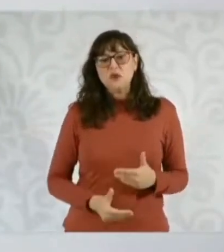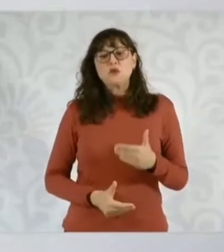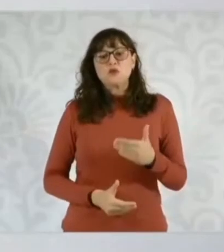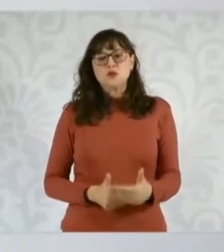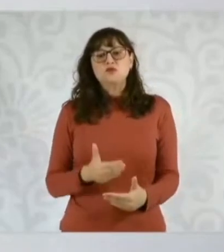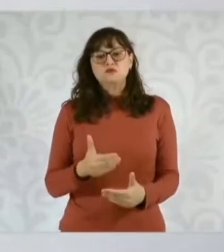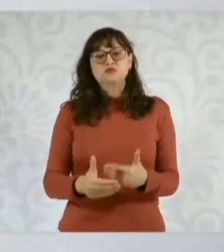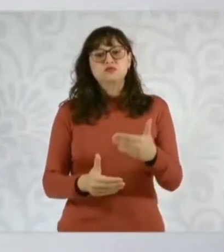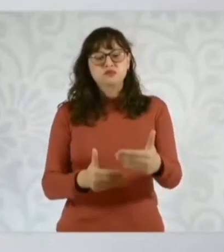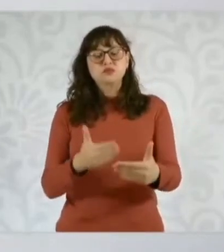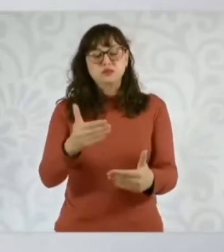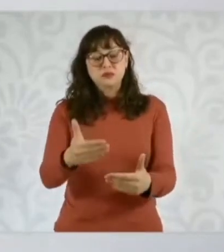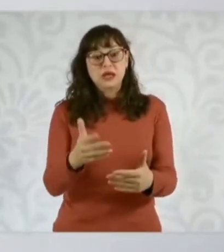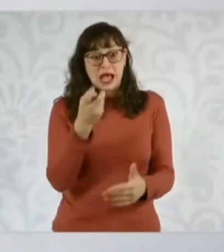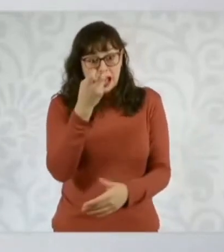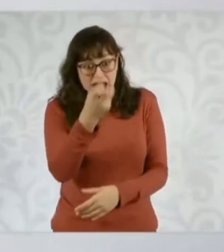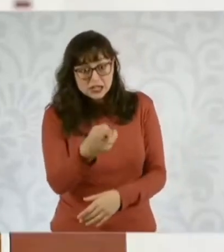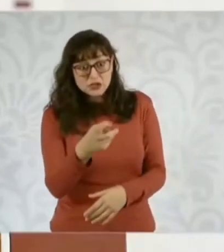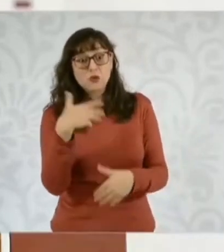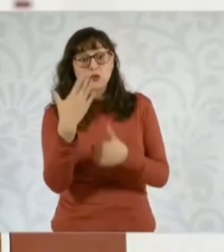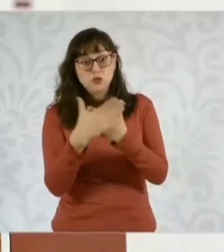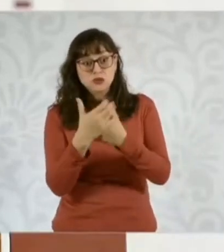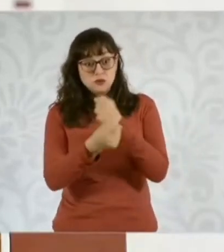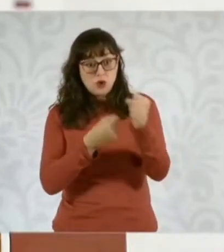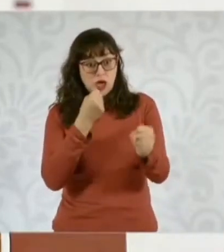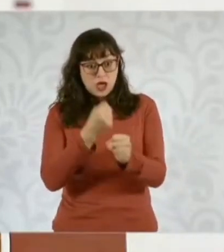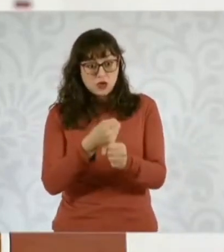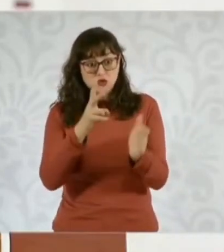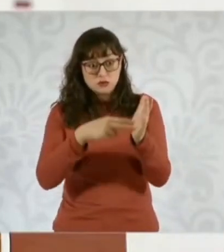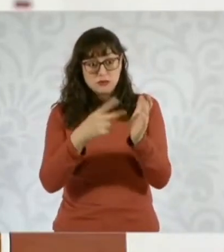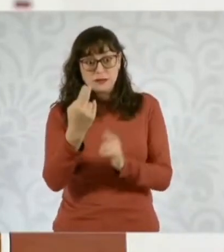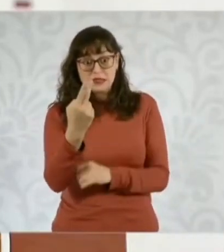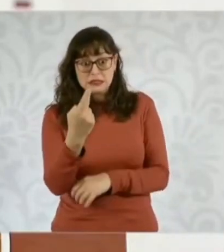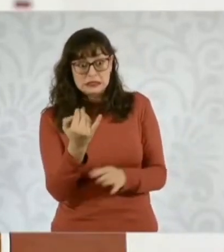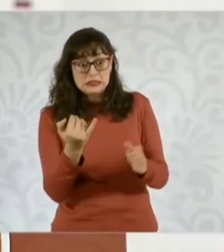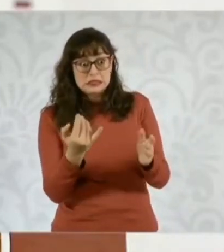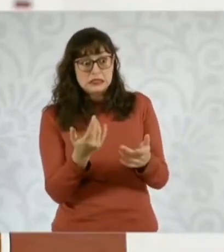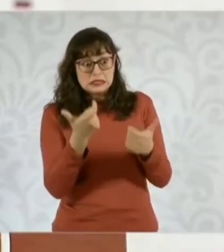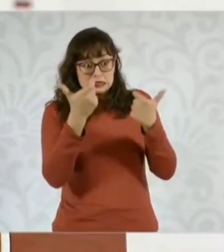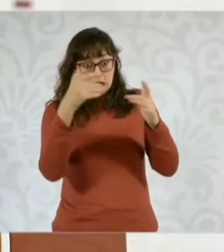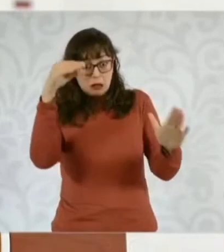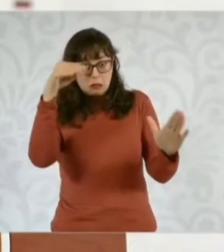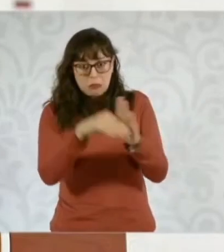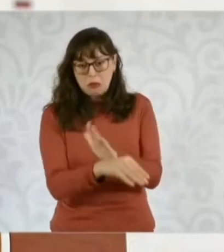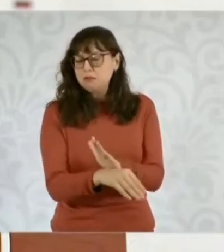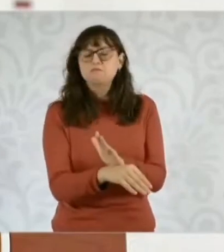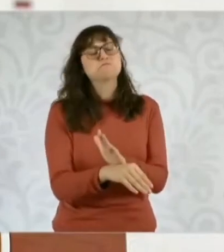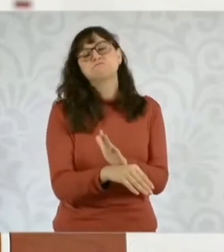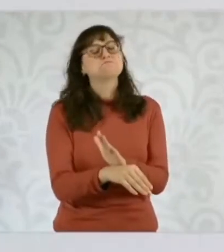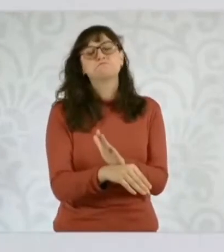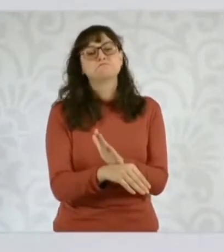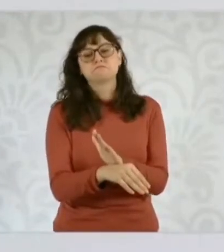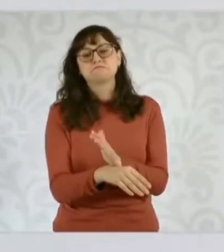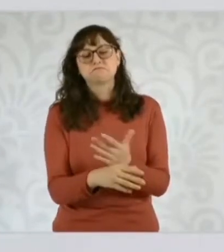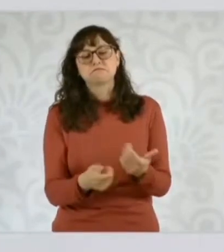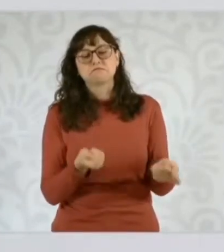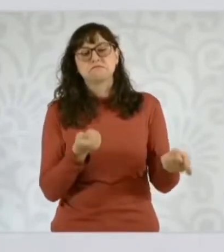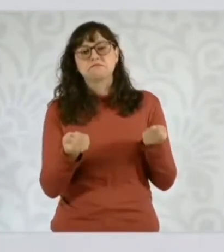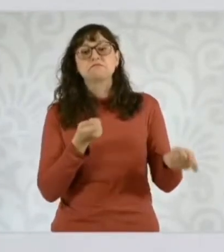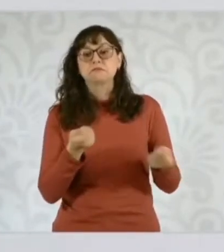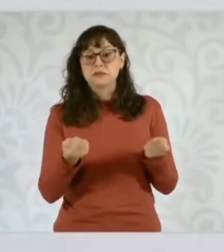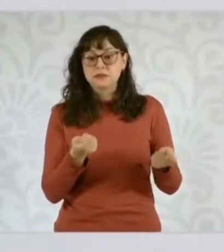permitir disminuir el déficit para el 2025. Entonces, está todo programado, tenemos reuniones permanentes